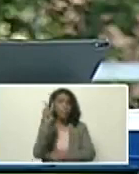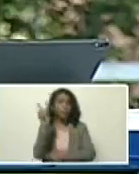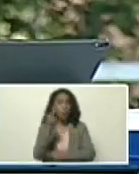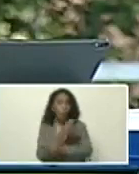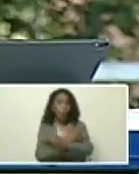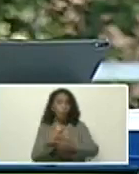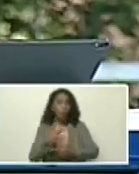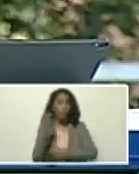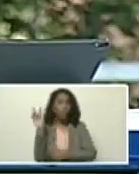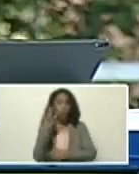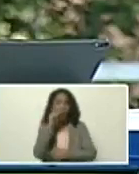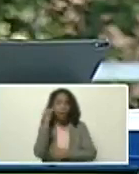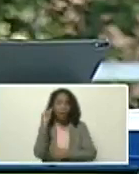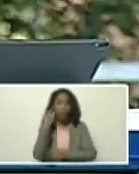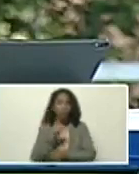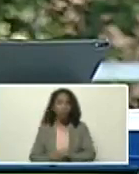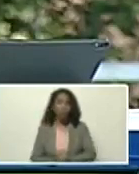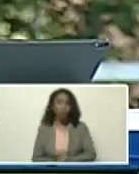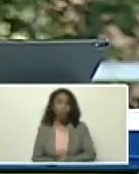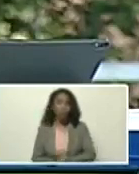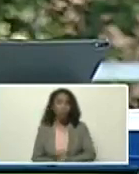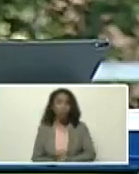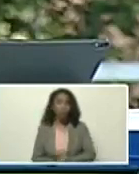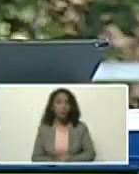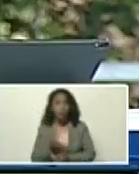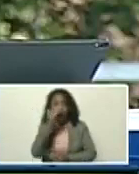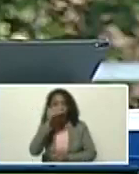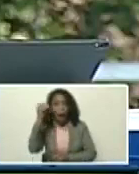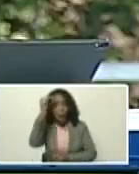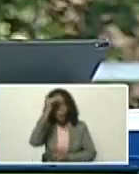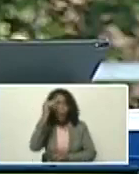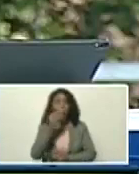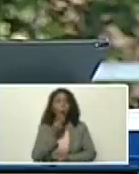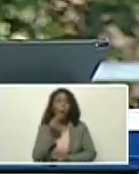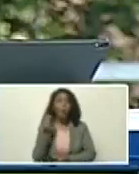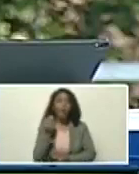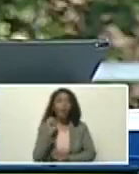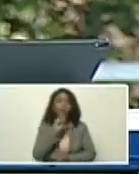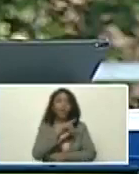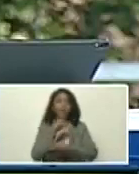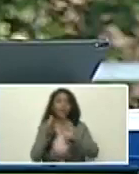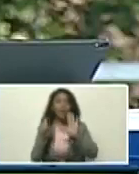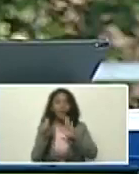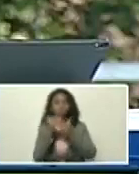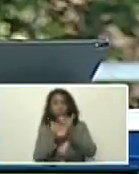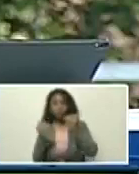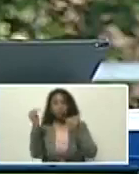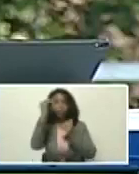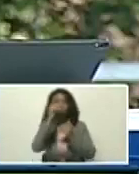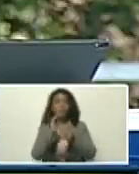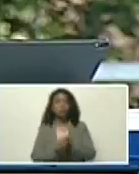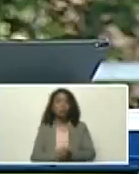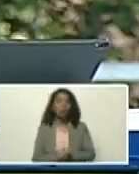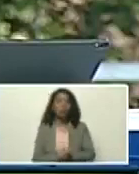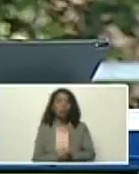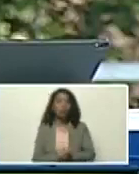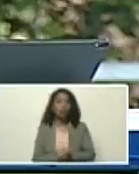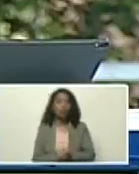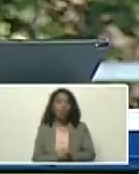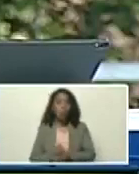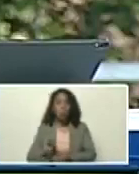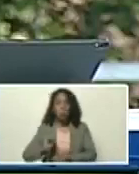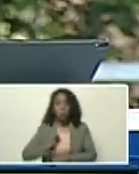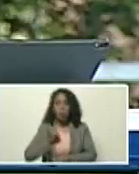de venezolanos, y venezolanas, adultos, jóvenes, de 16, para arriba, así que,